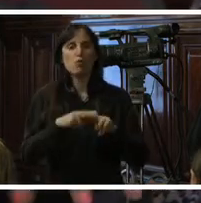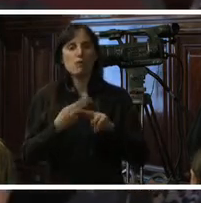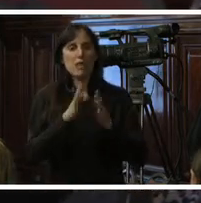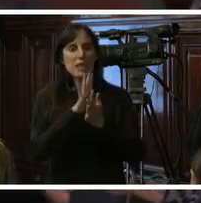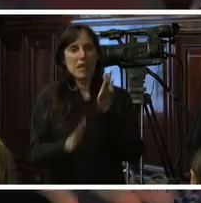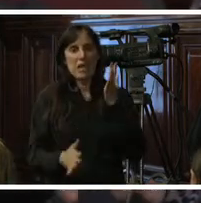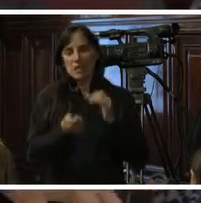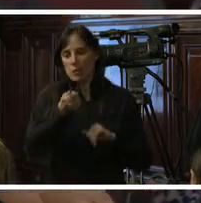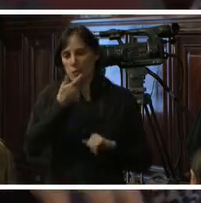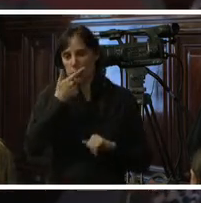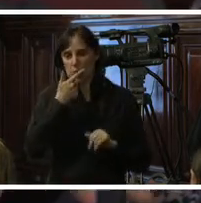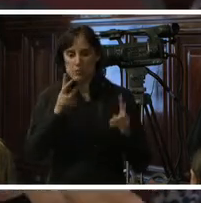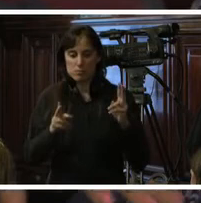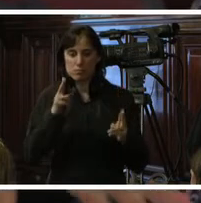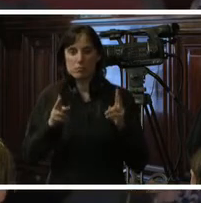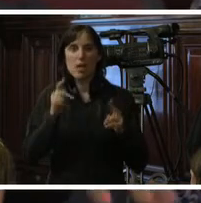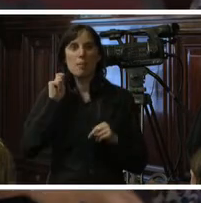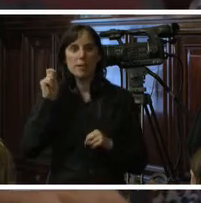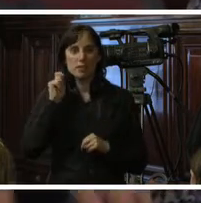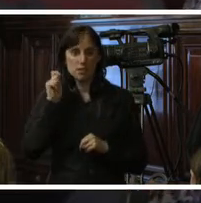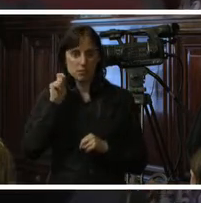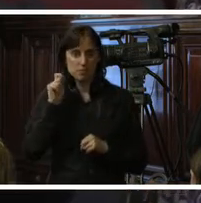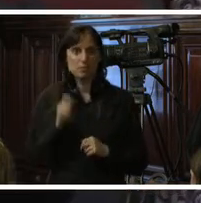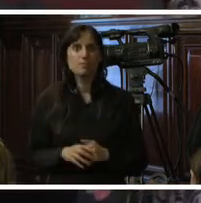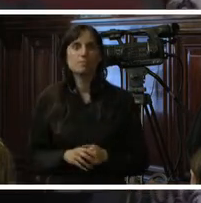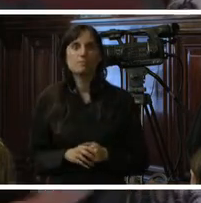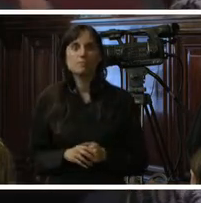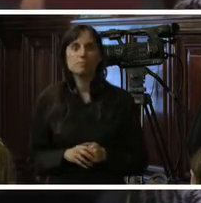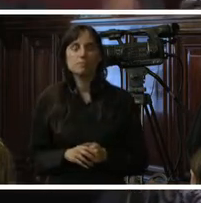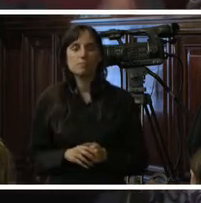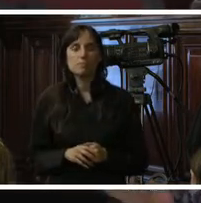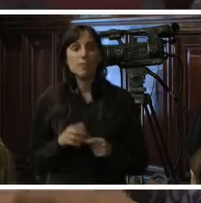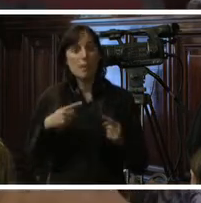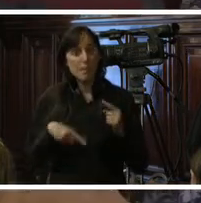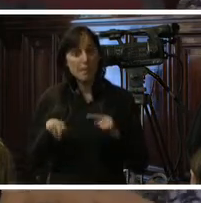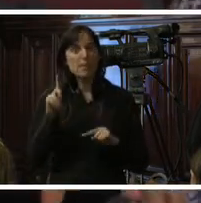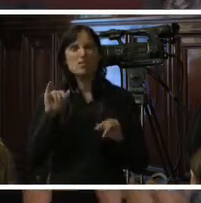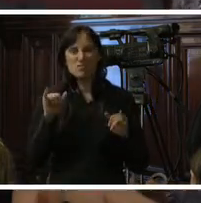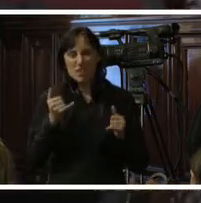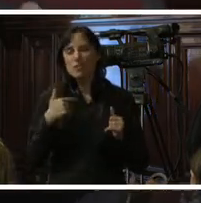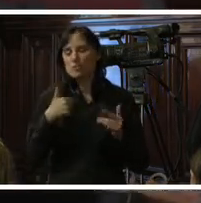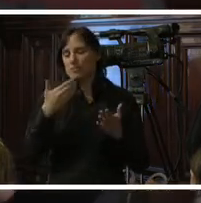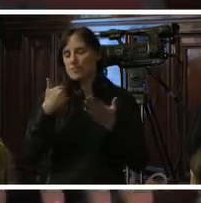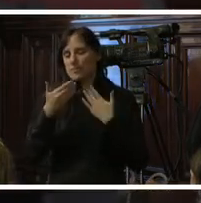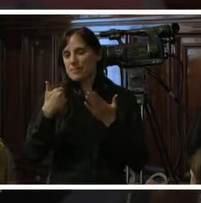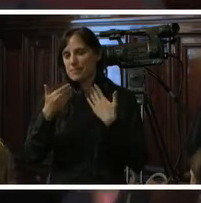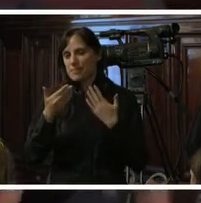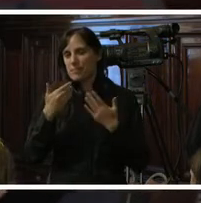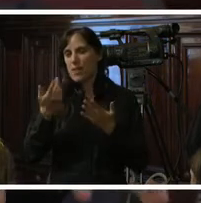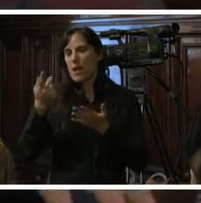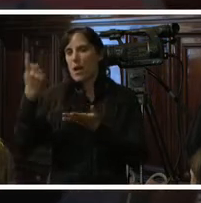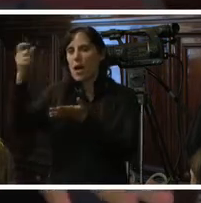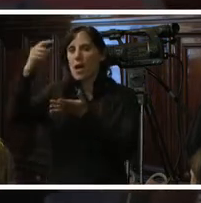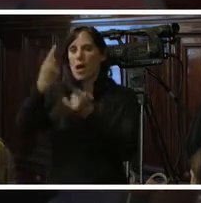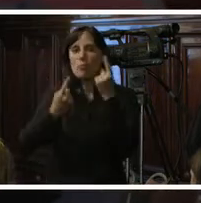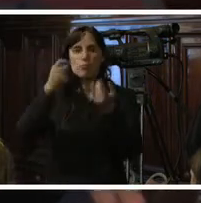anticonceptivo en el marco de la emergencia sin embargo como compartí con ustedes en los lugares en los